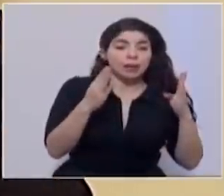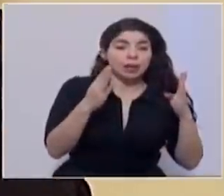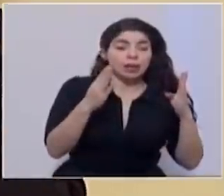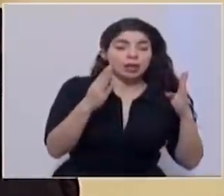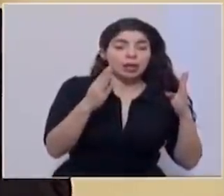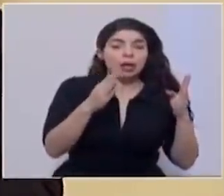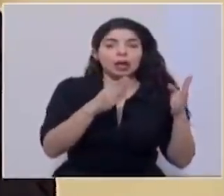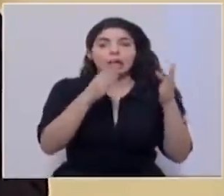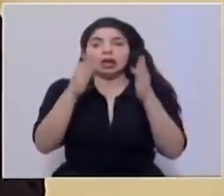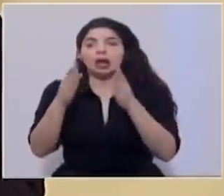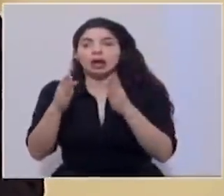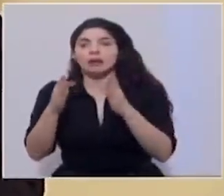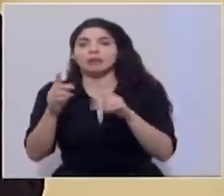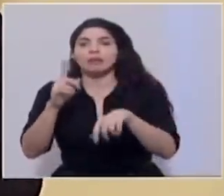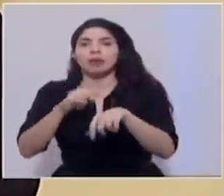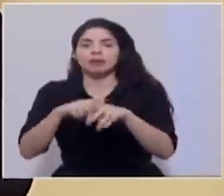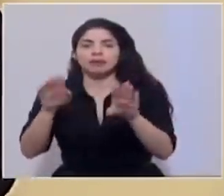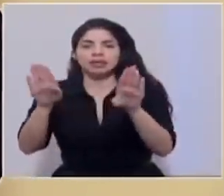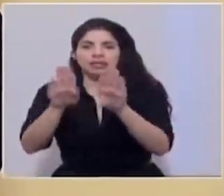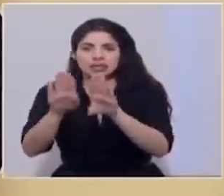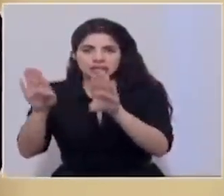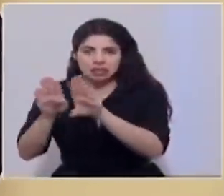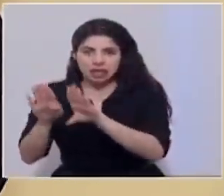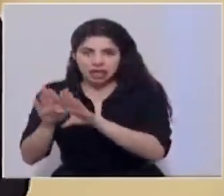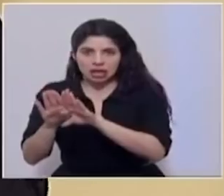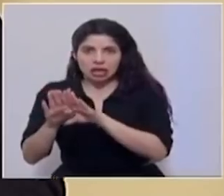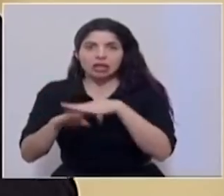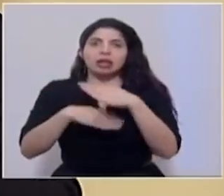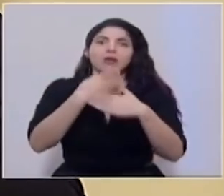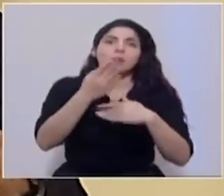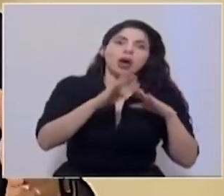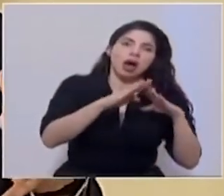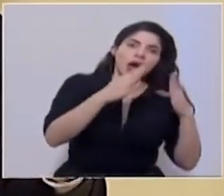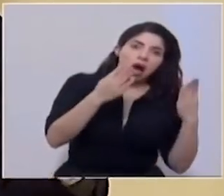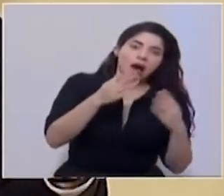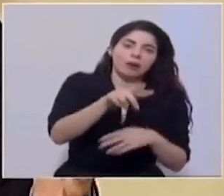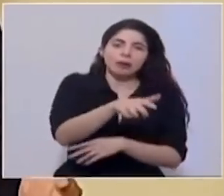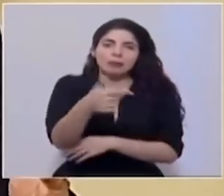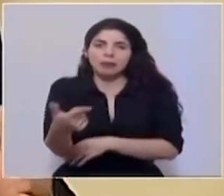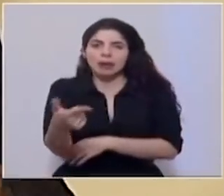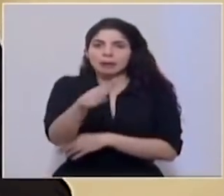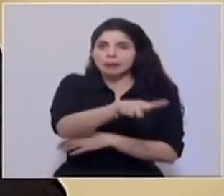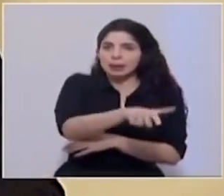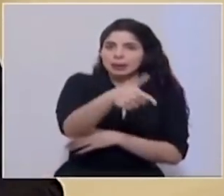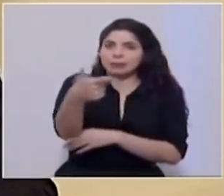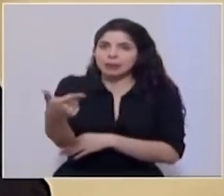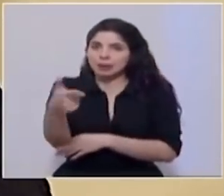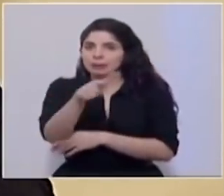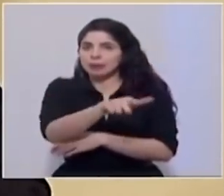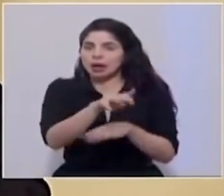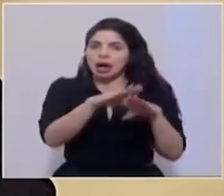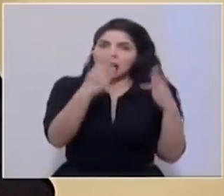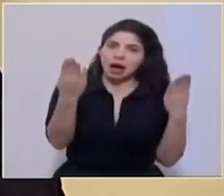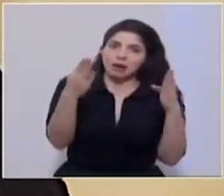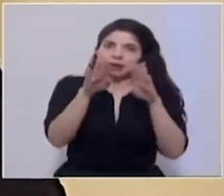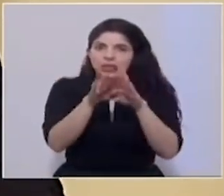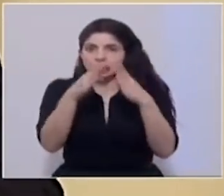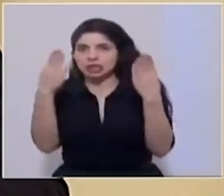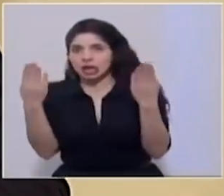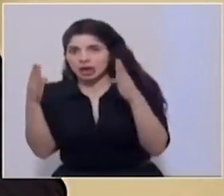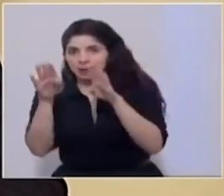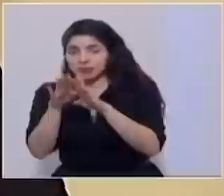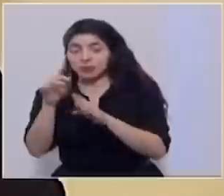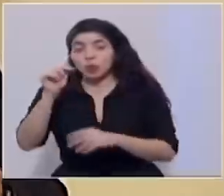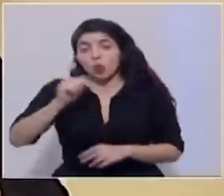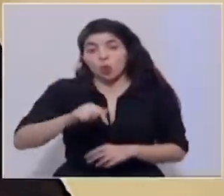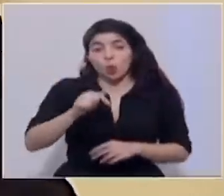periodos de cierre, nuevamente de apertura, y así irán alternando. Y el día de hoy comunicaremos